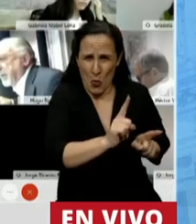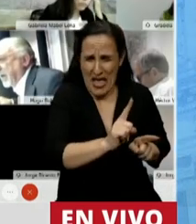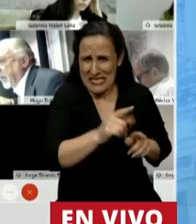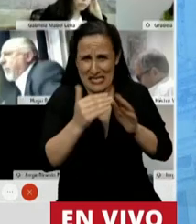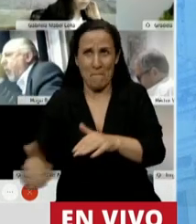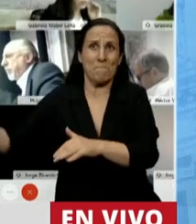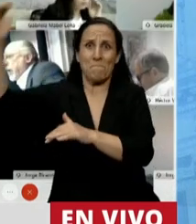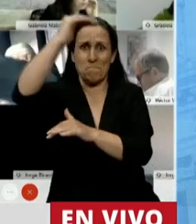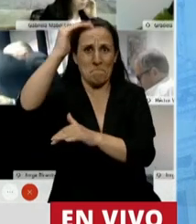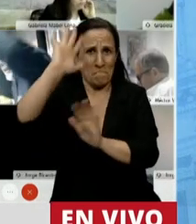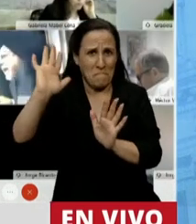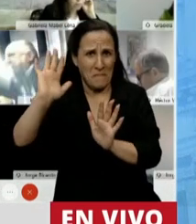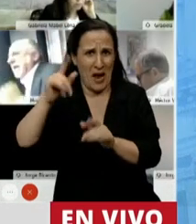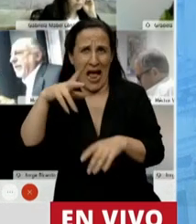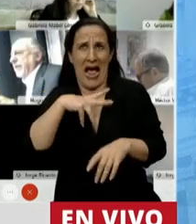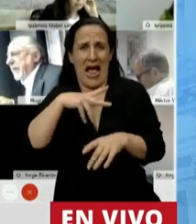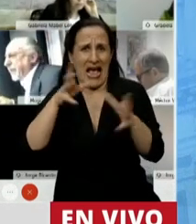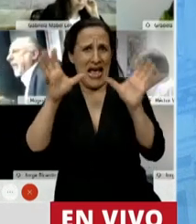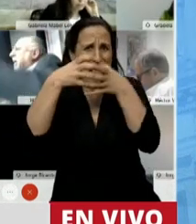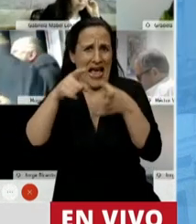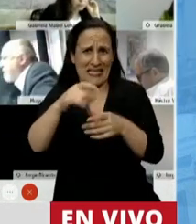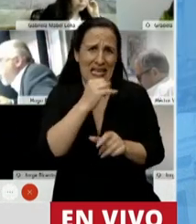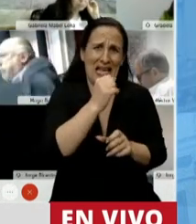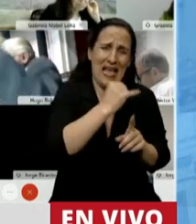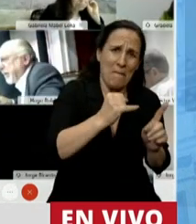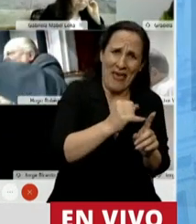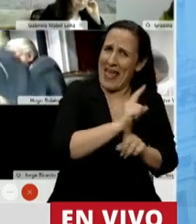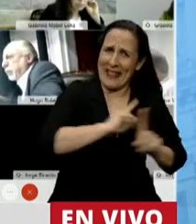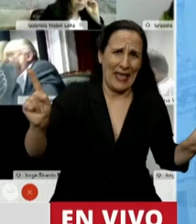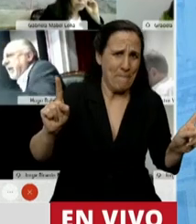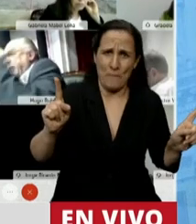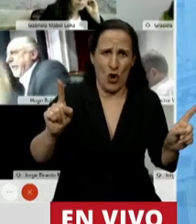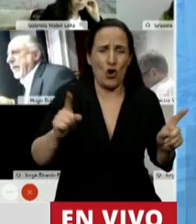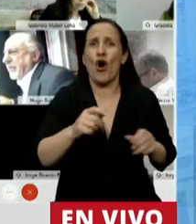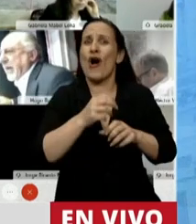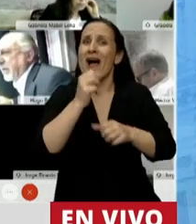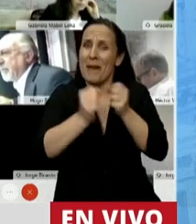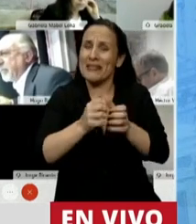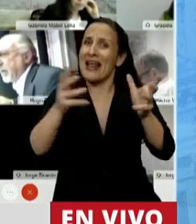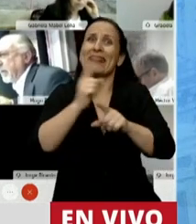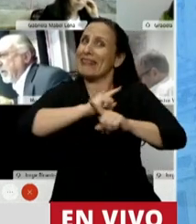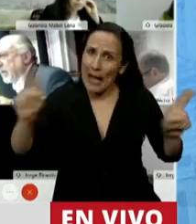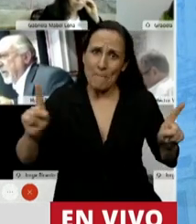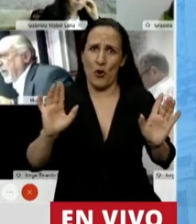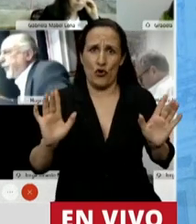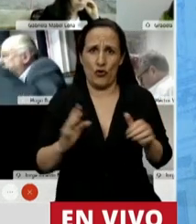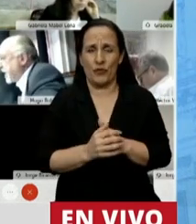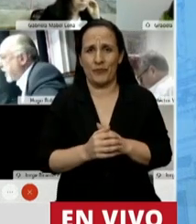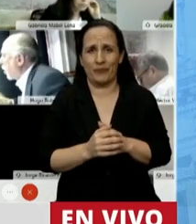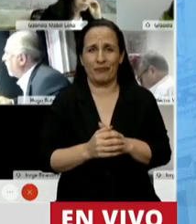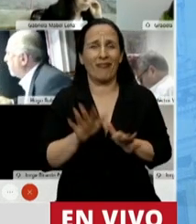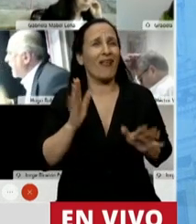las pymes, muy por arriba de las medianas empresas y muy por arriba de muchas grandes empresas. Es